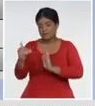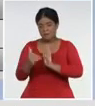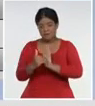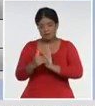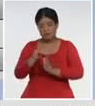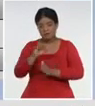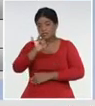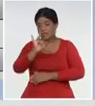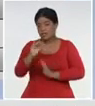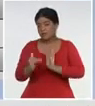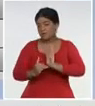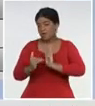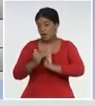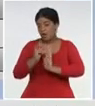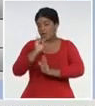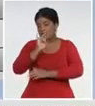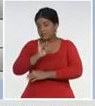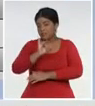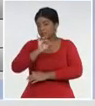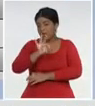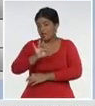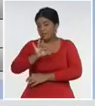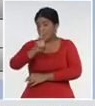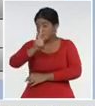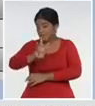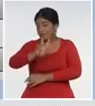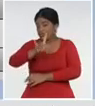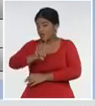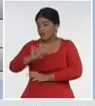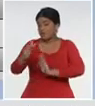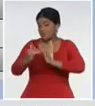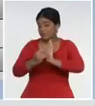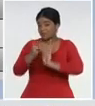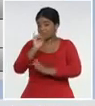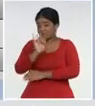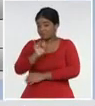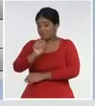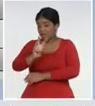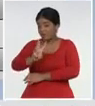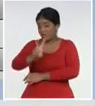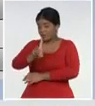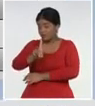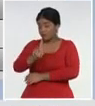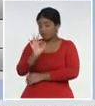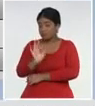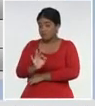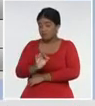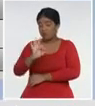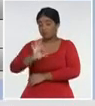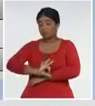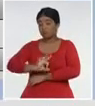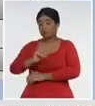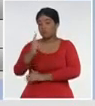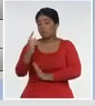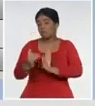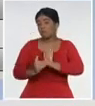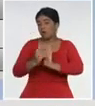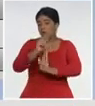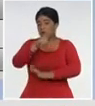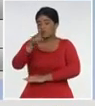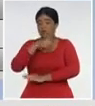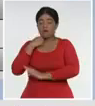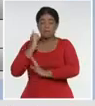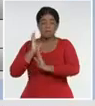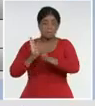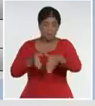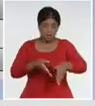57,739,731, una letalidad, de más de un millón, de personas, que han fallecido, más